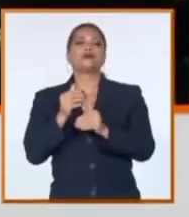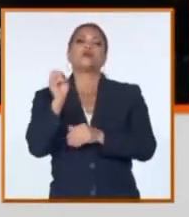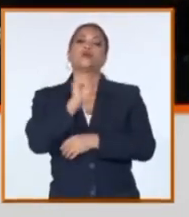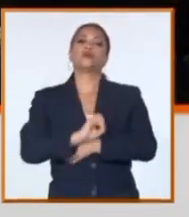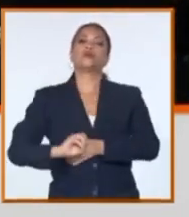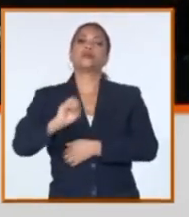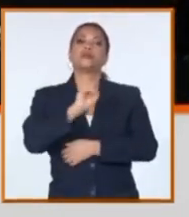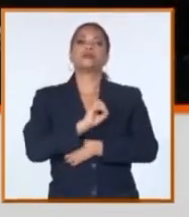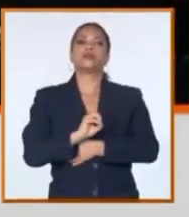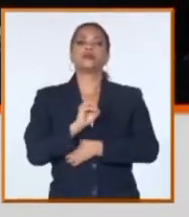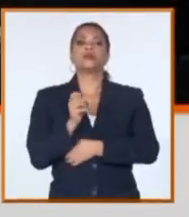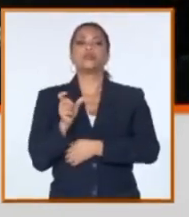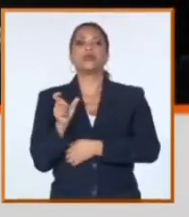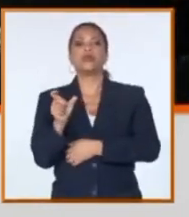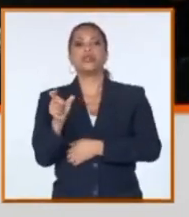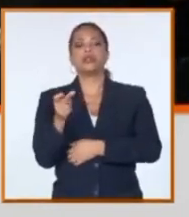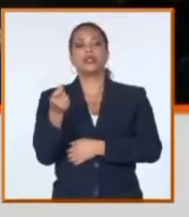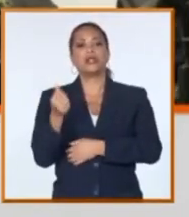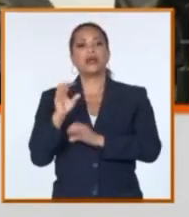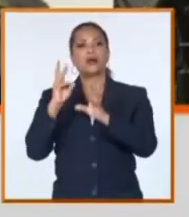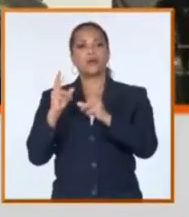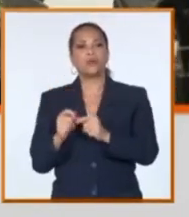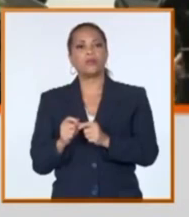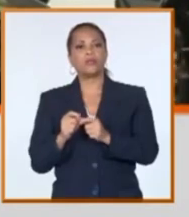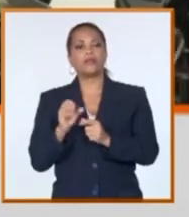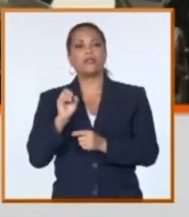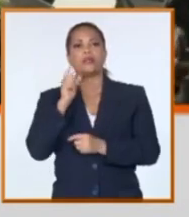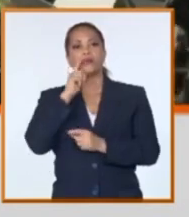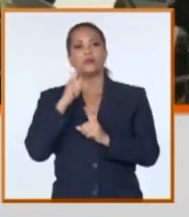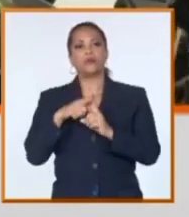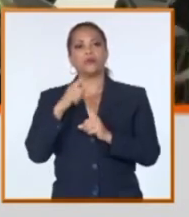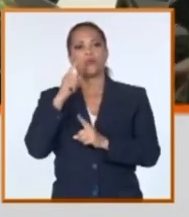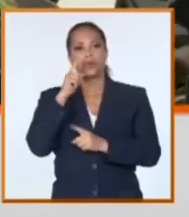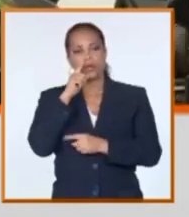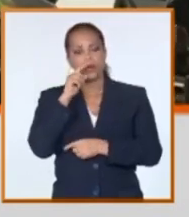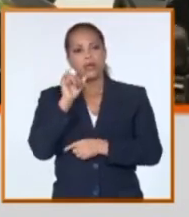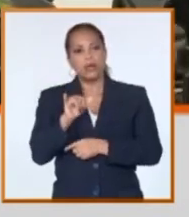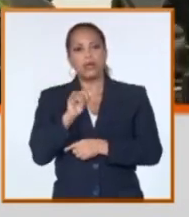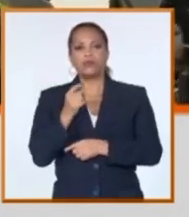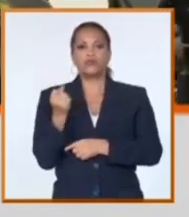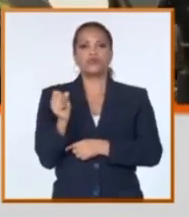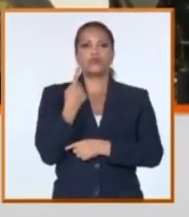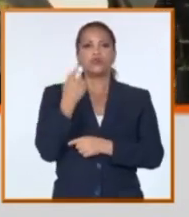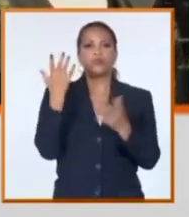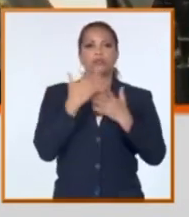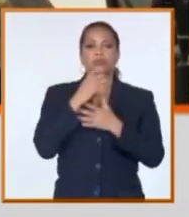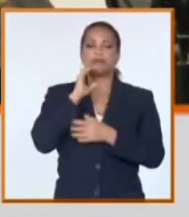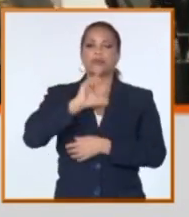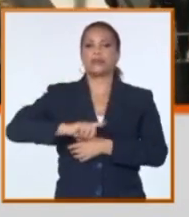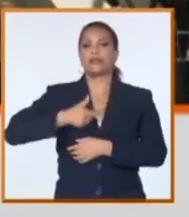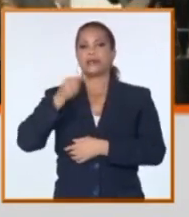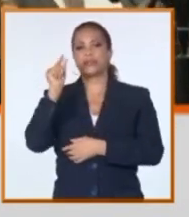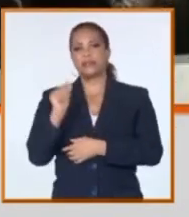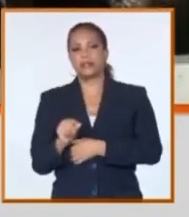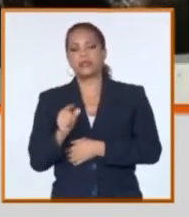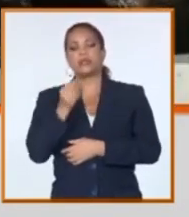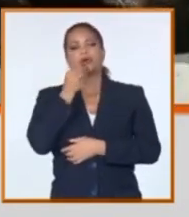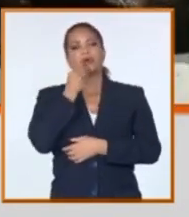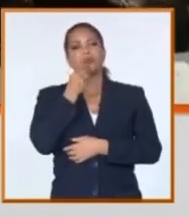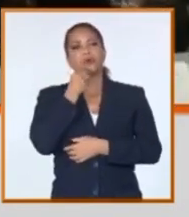de las cuentas corrientes con carácter fiscal que van a estar destinadas para los artistas, sobre todo para aquellos